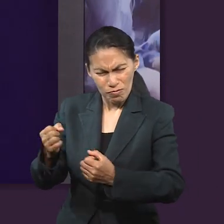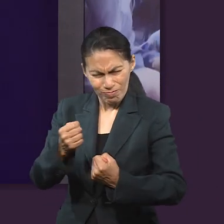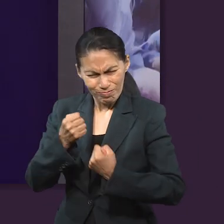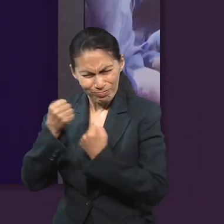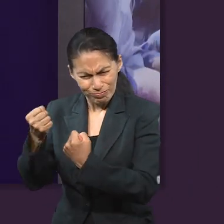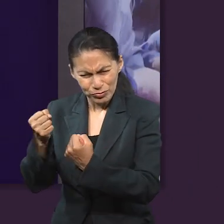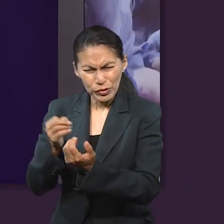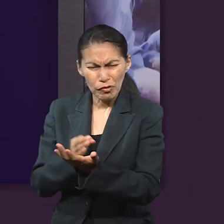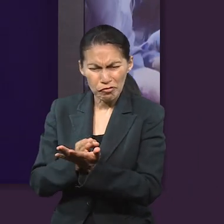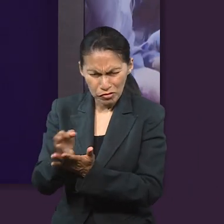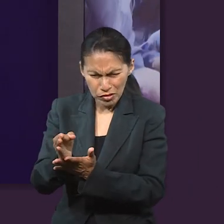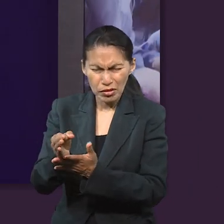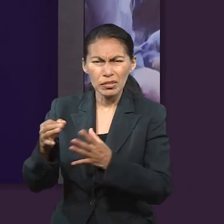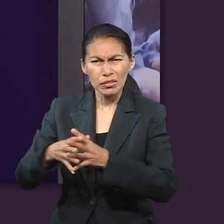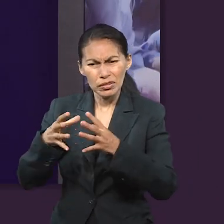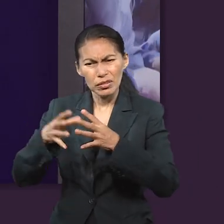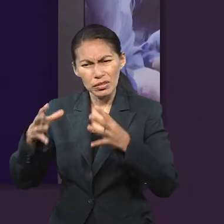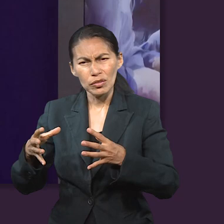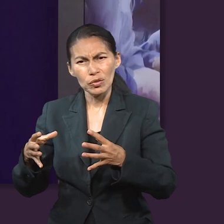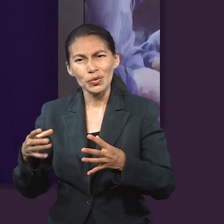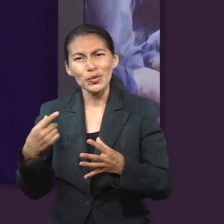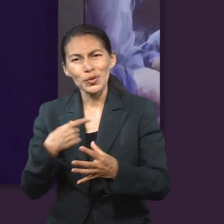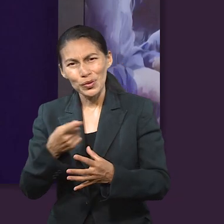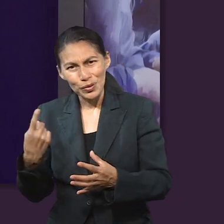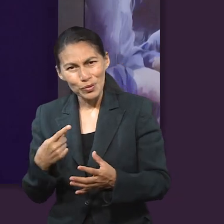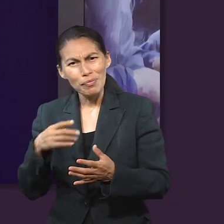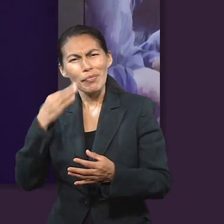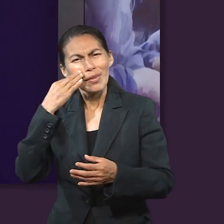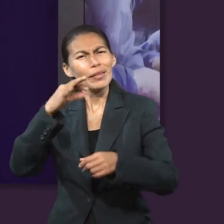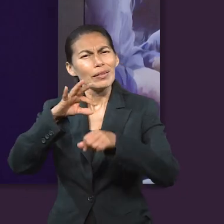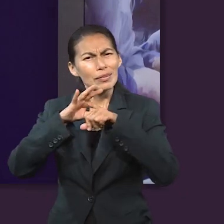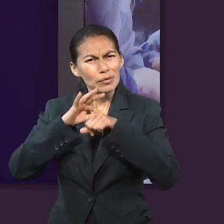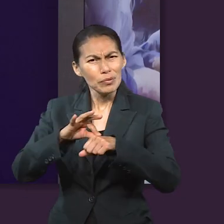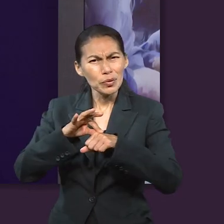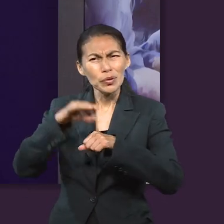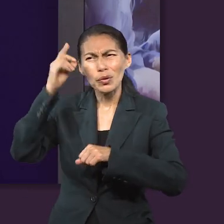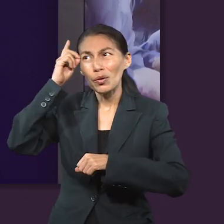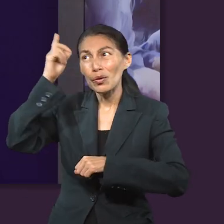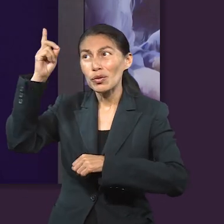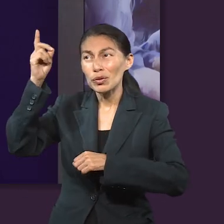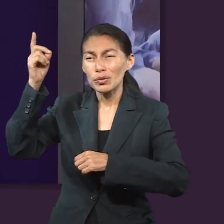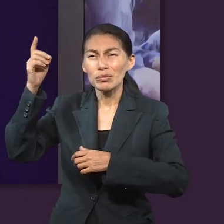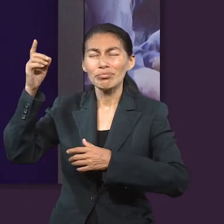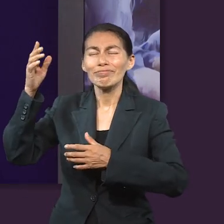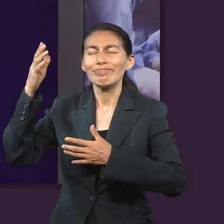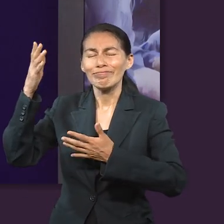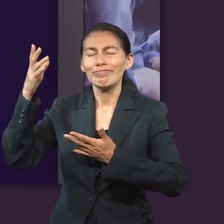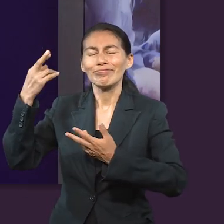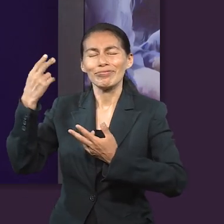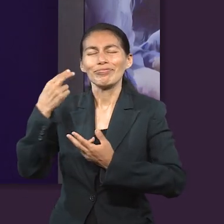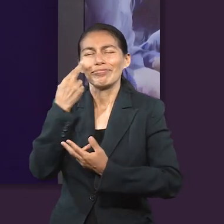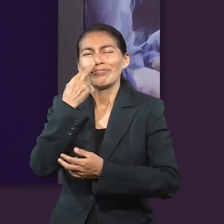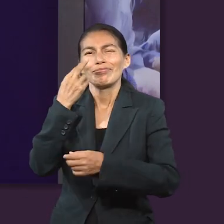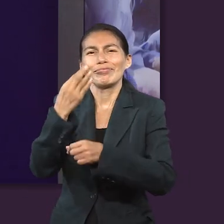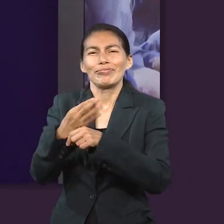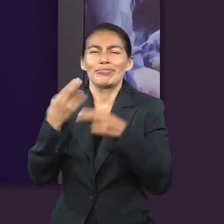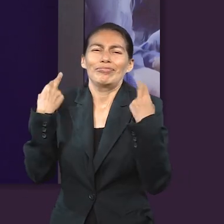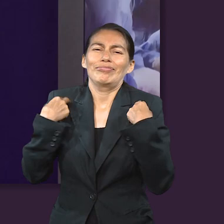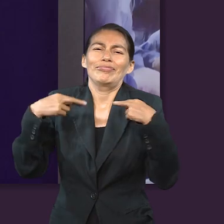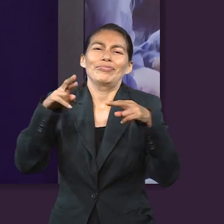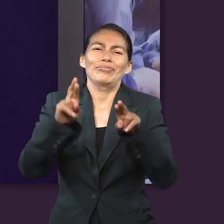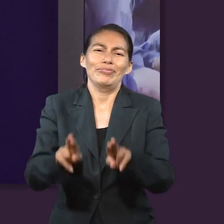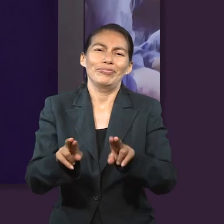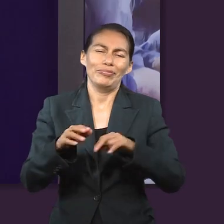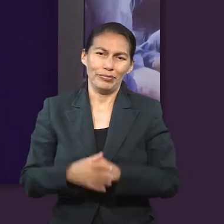consolidadas, fuertes, fieles, desarrolladas, estamos dando testimonio de que creemos en un Dios que